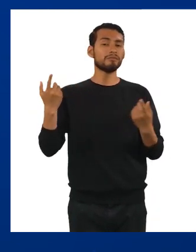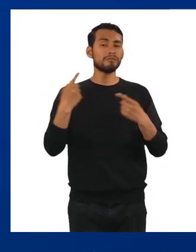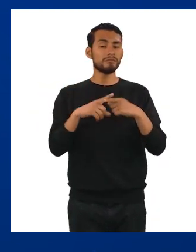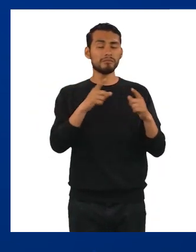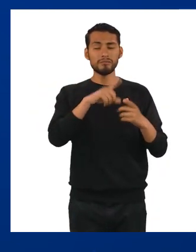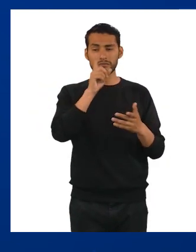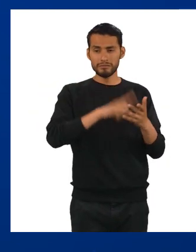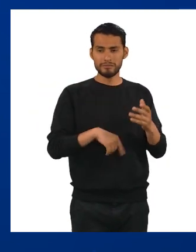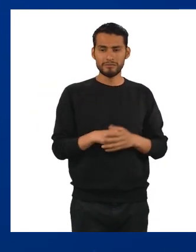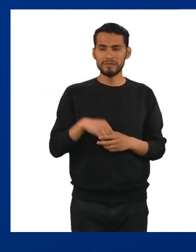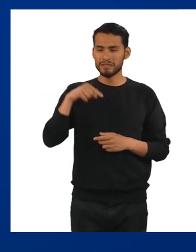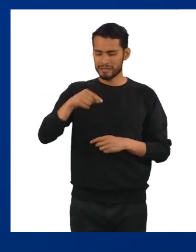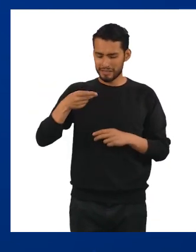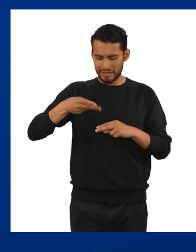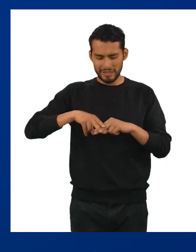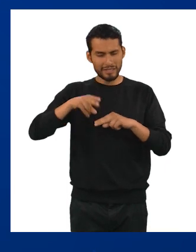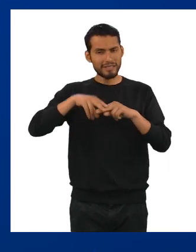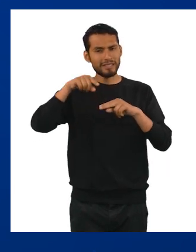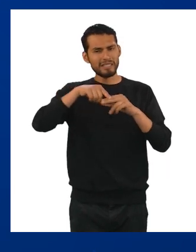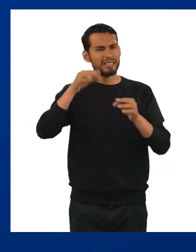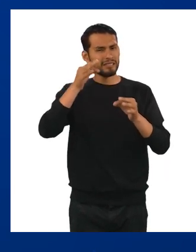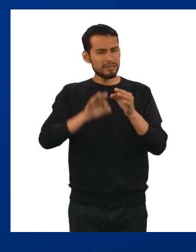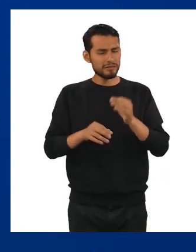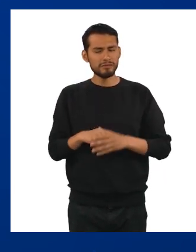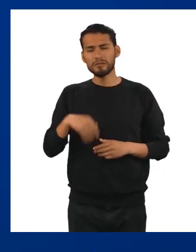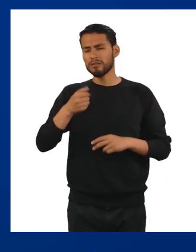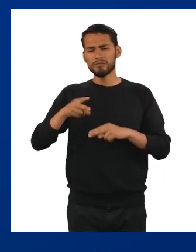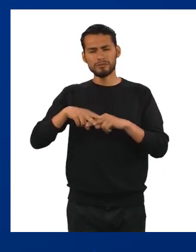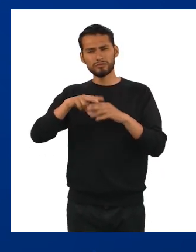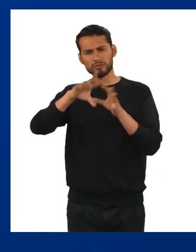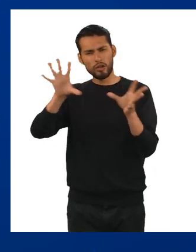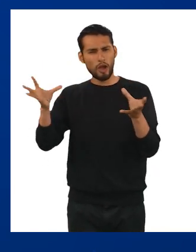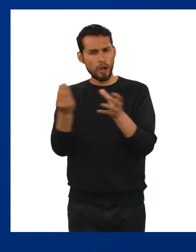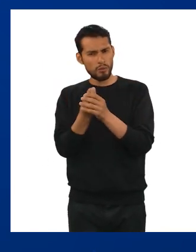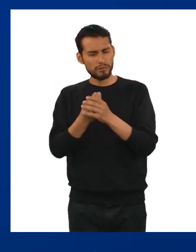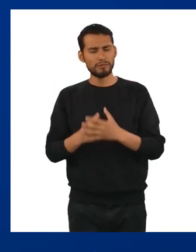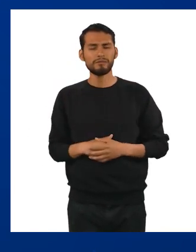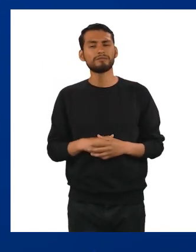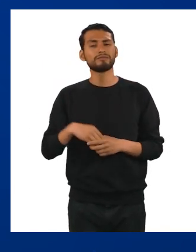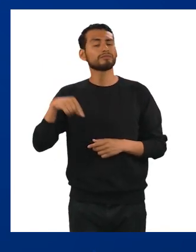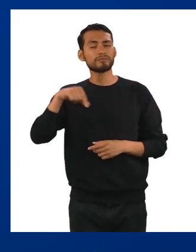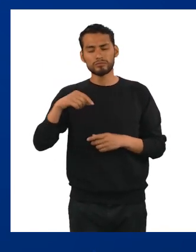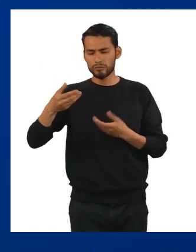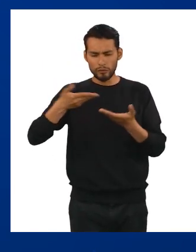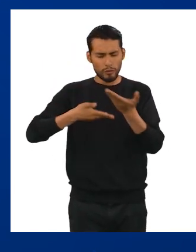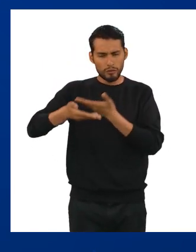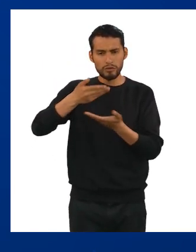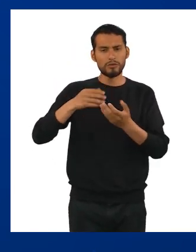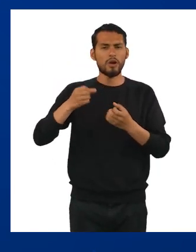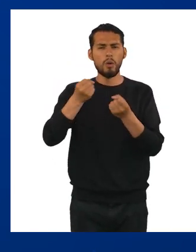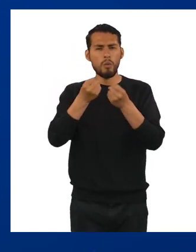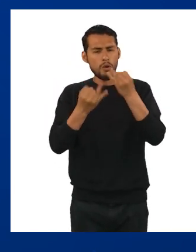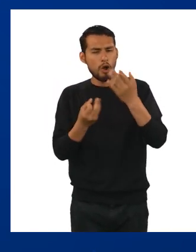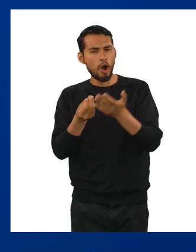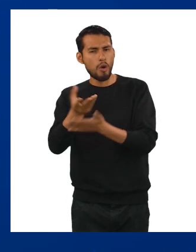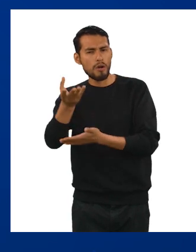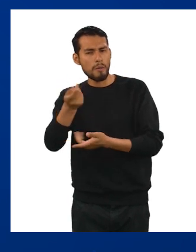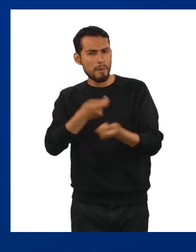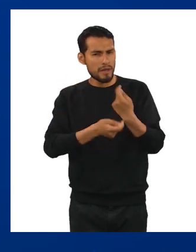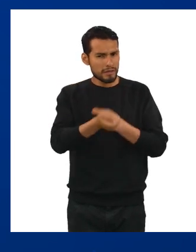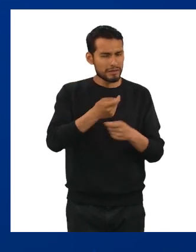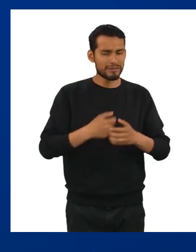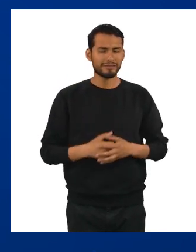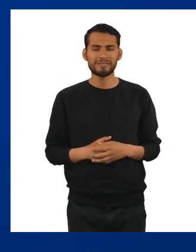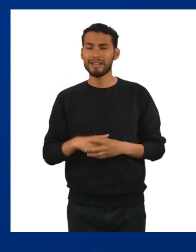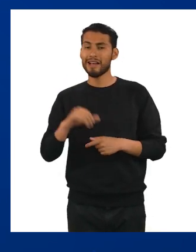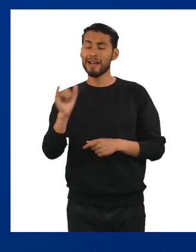incluye modo interés simple, modo interés compuesto, modo flujo de efectivo, opciones de compra y